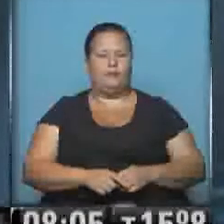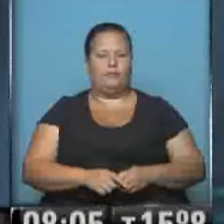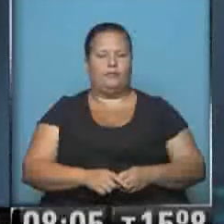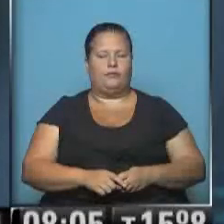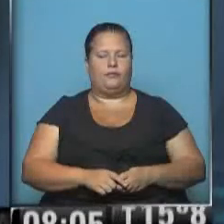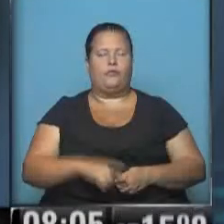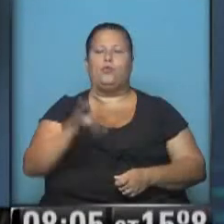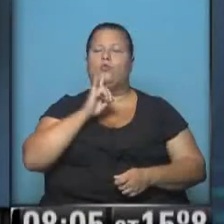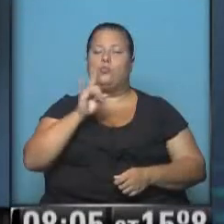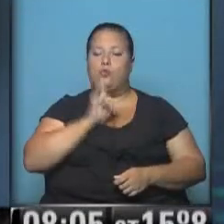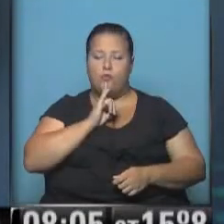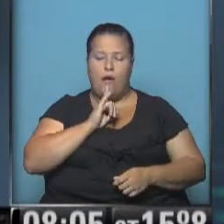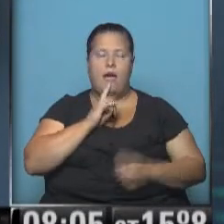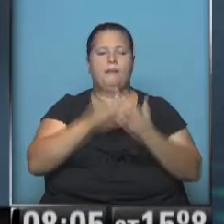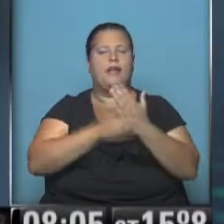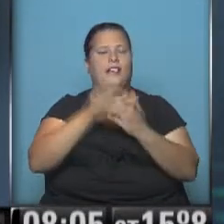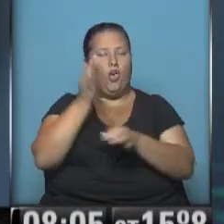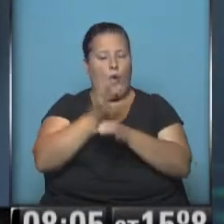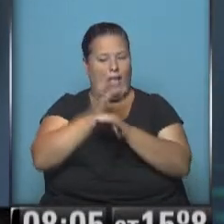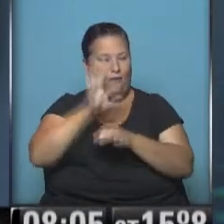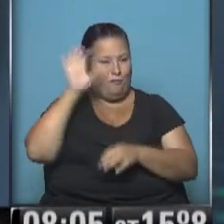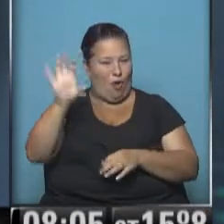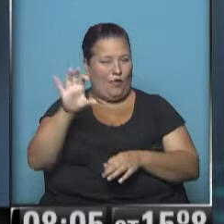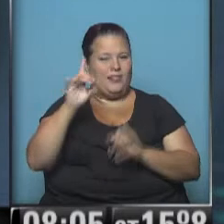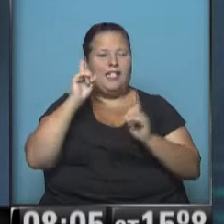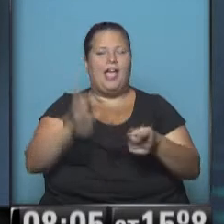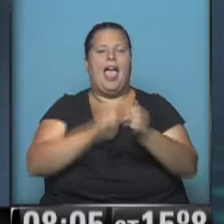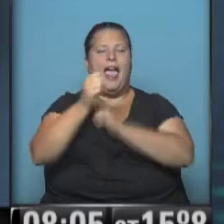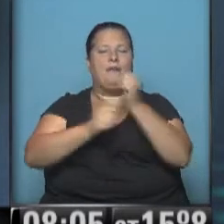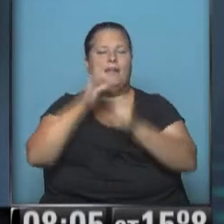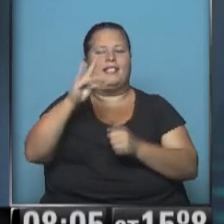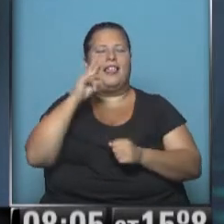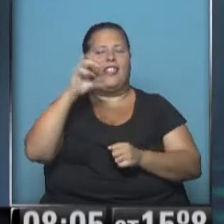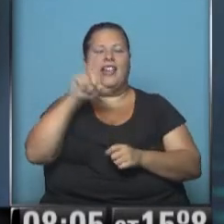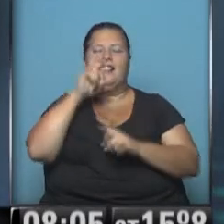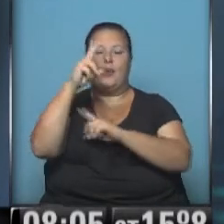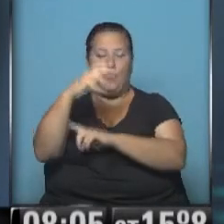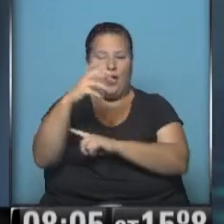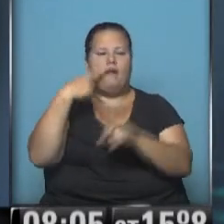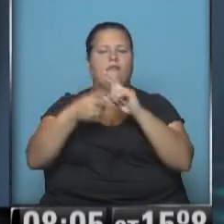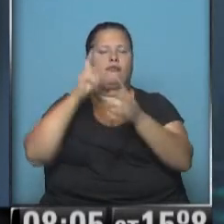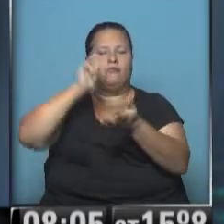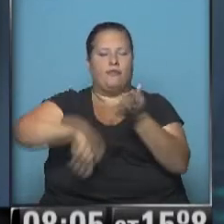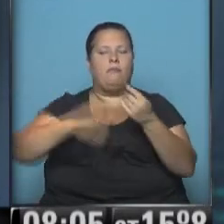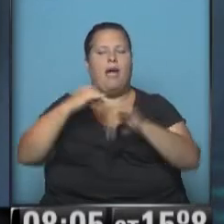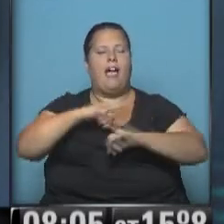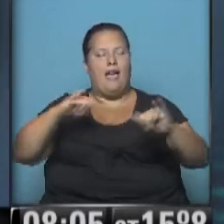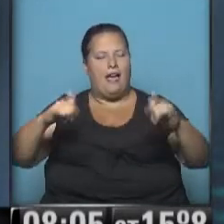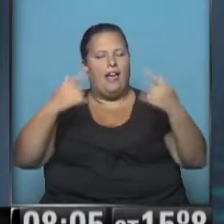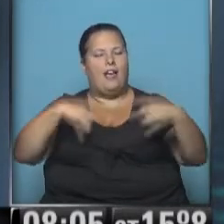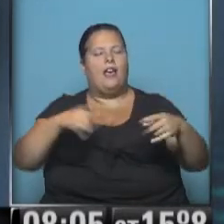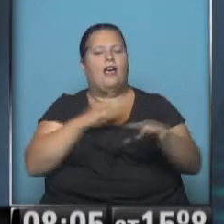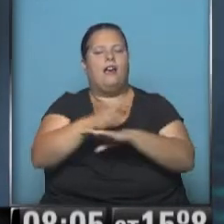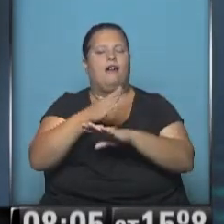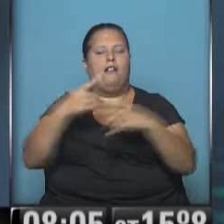Estamos en Tucumán, donde el Ministerio de Educación de la provincia y la empresa DirecTV firmaron un acuerdo para promover el